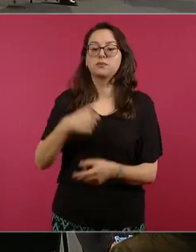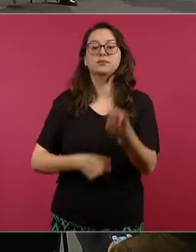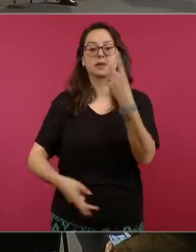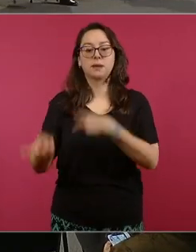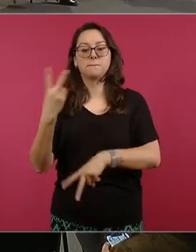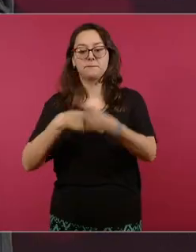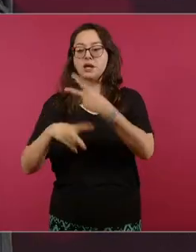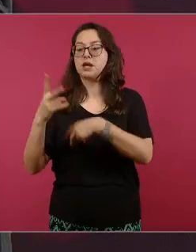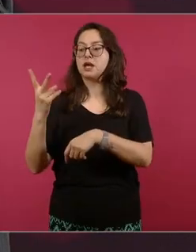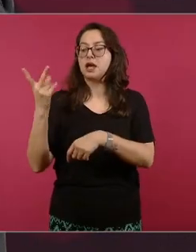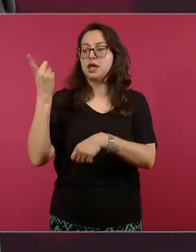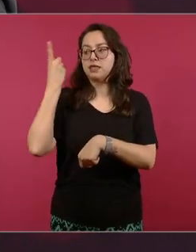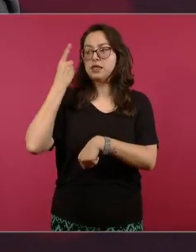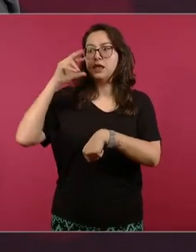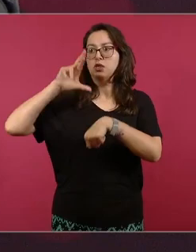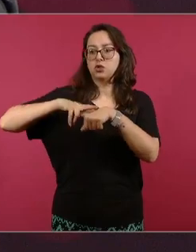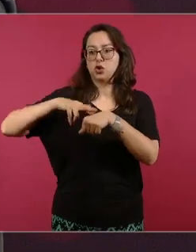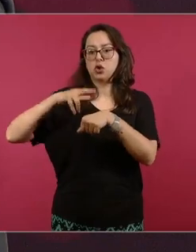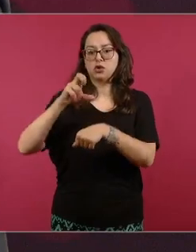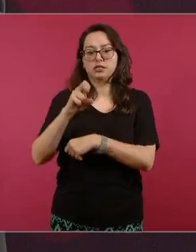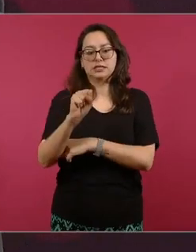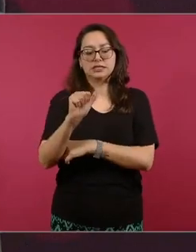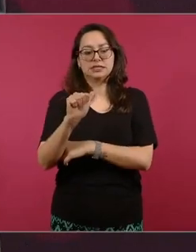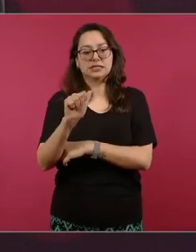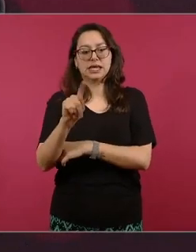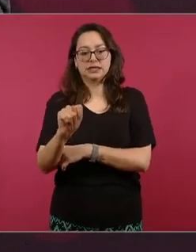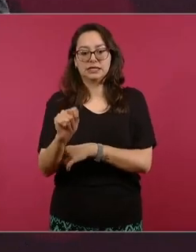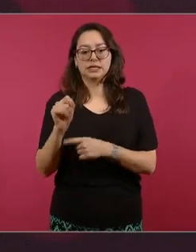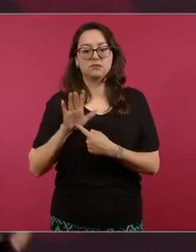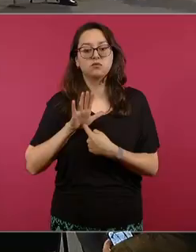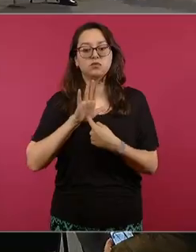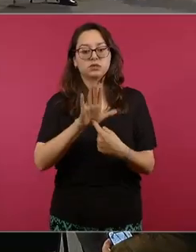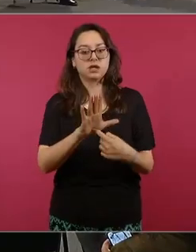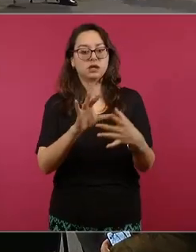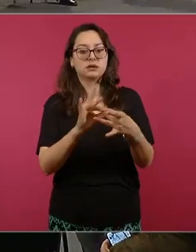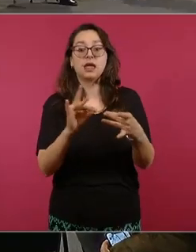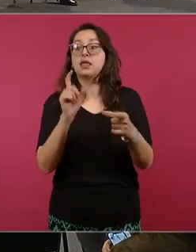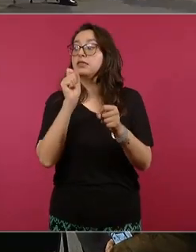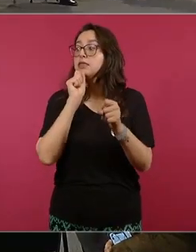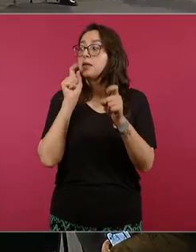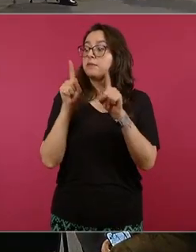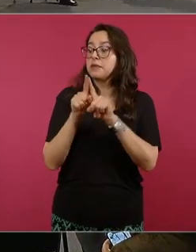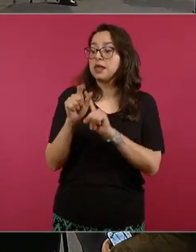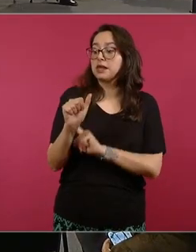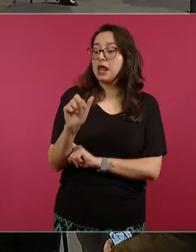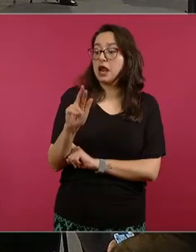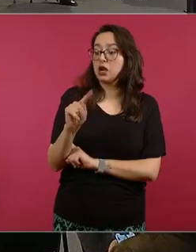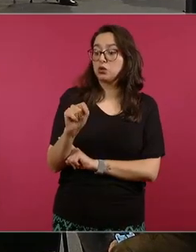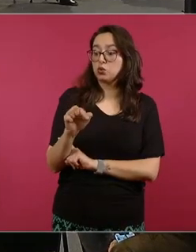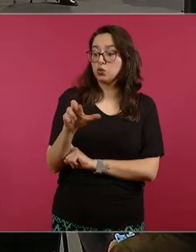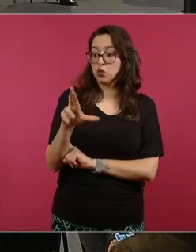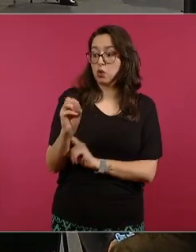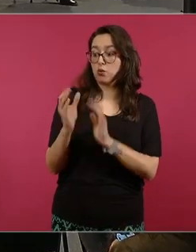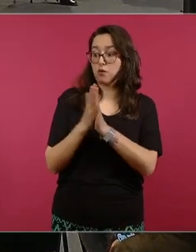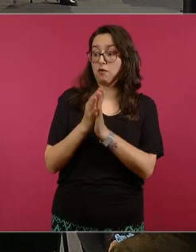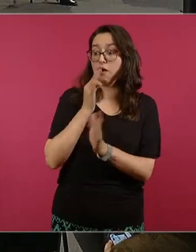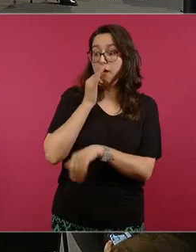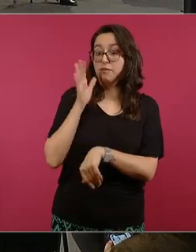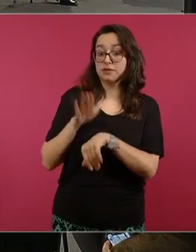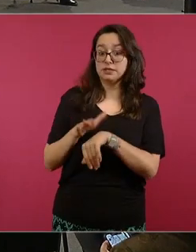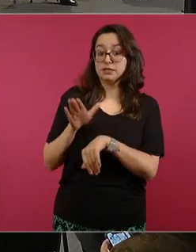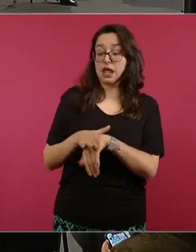director del SAT y que lo explique y que venga también Arturo correcto y la